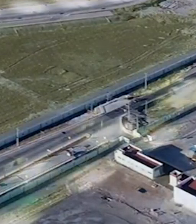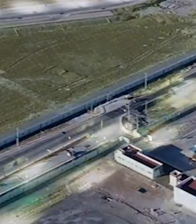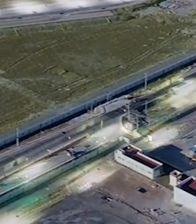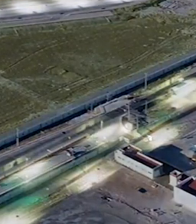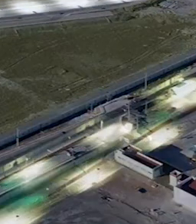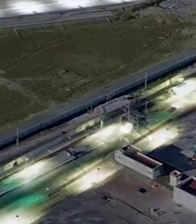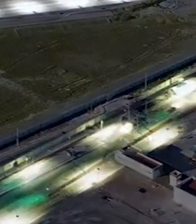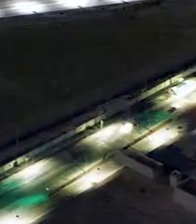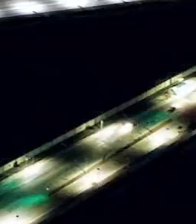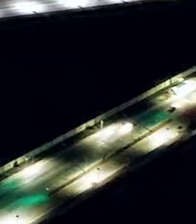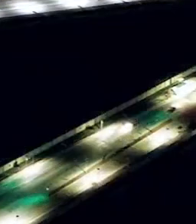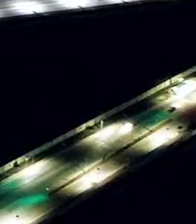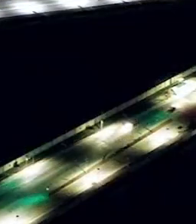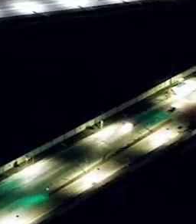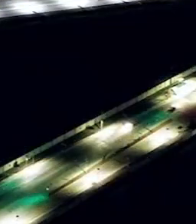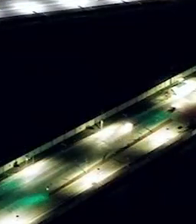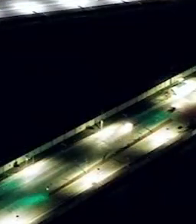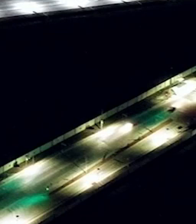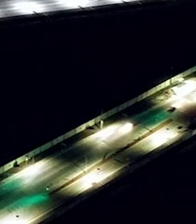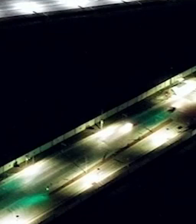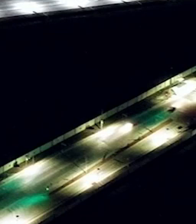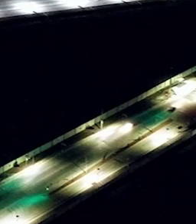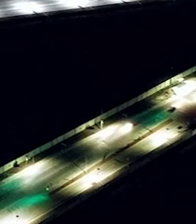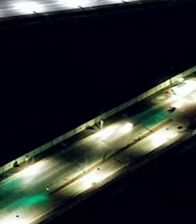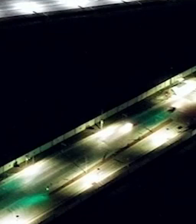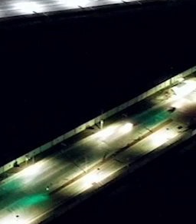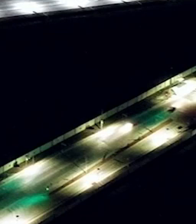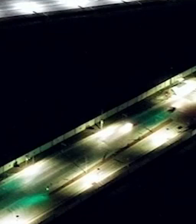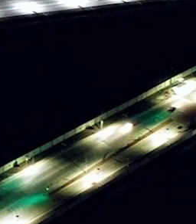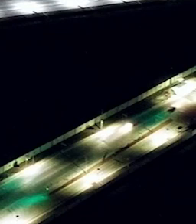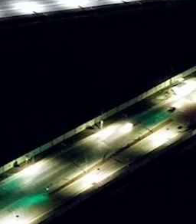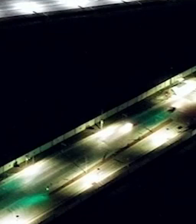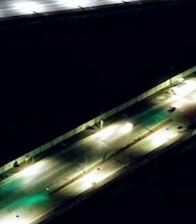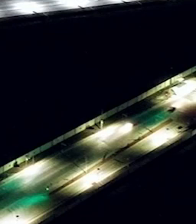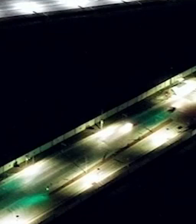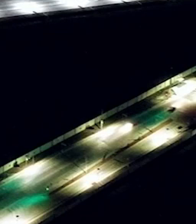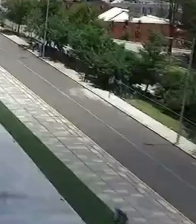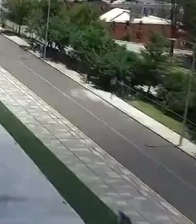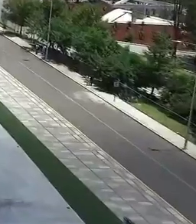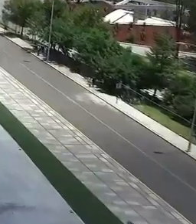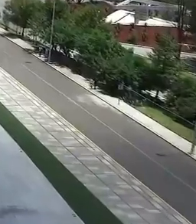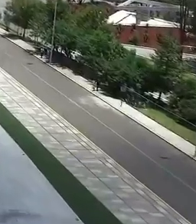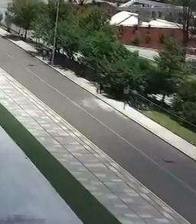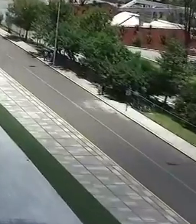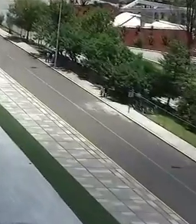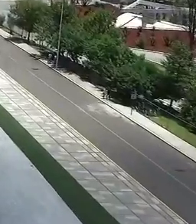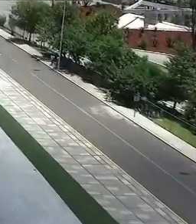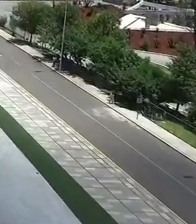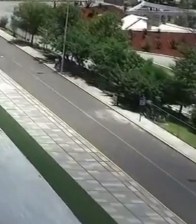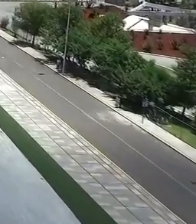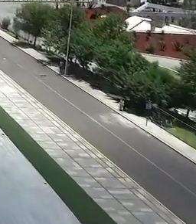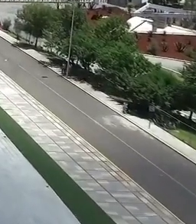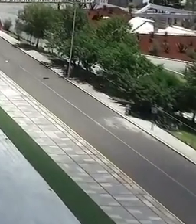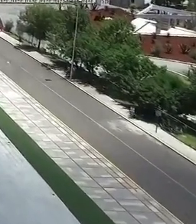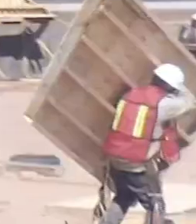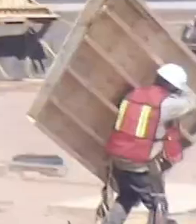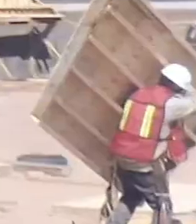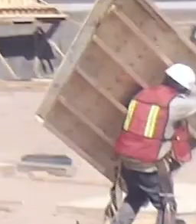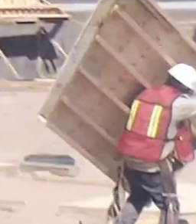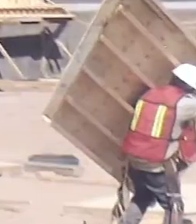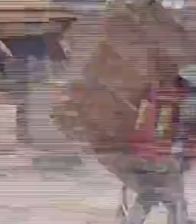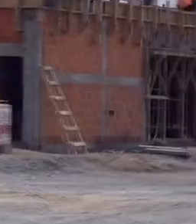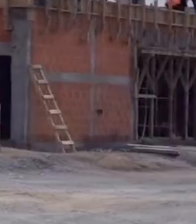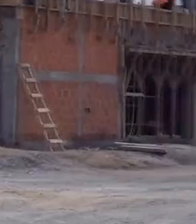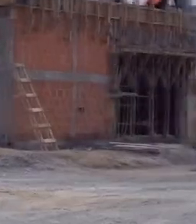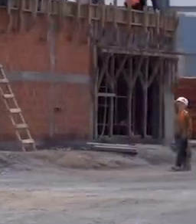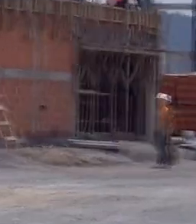que adicionalmente la reubicación del Complejo Fabril ha contribuido a la derrame económica en la región, ya que durante su construcción